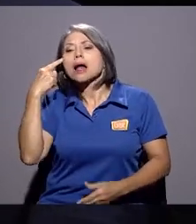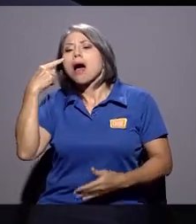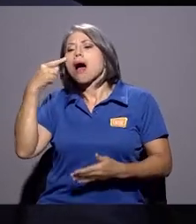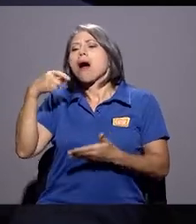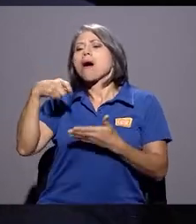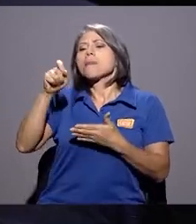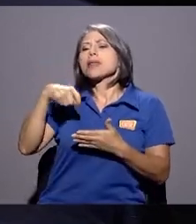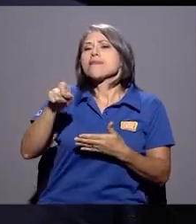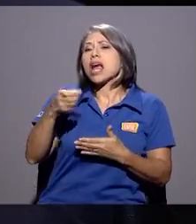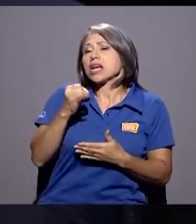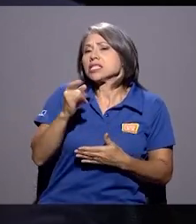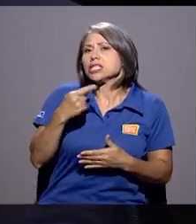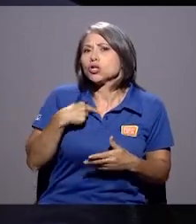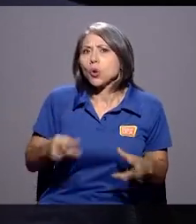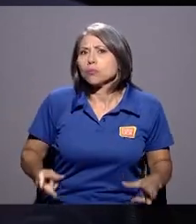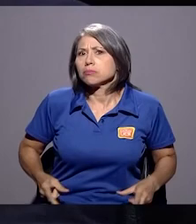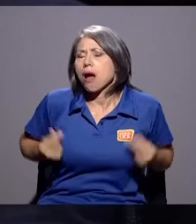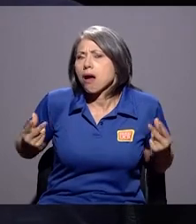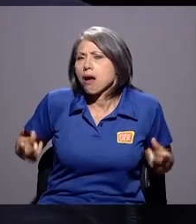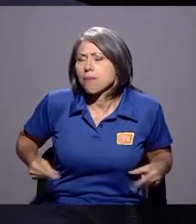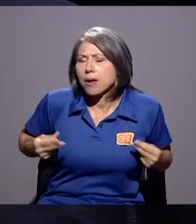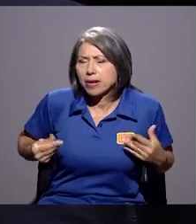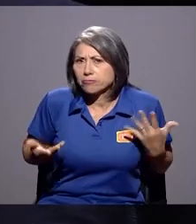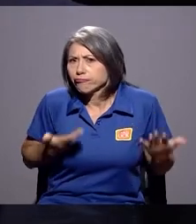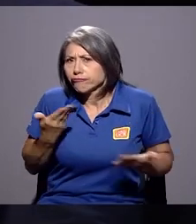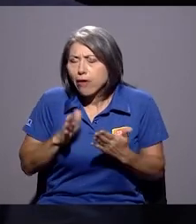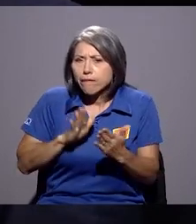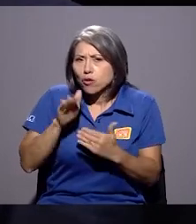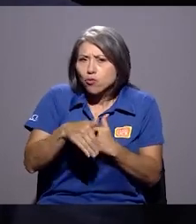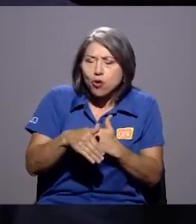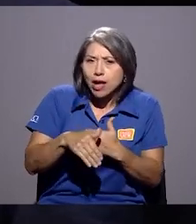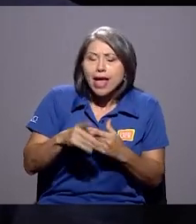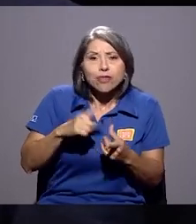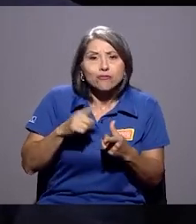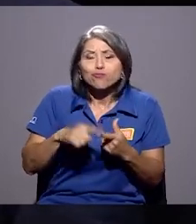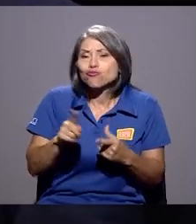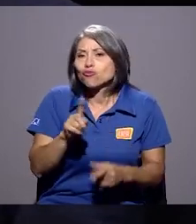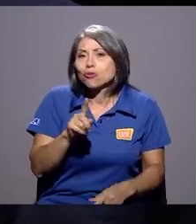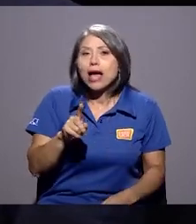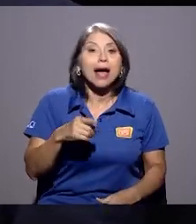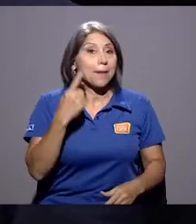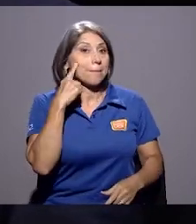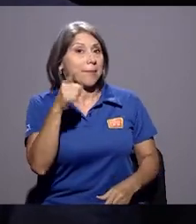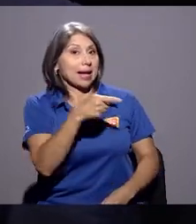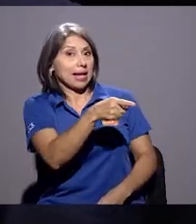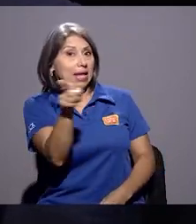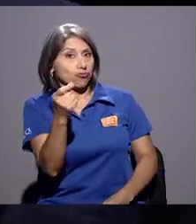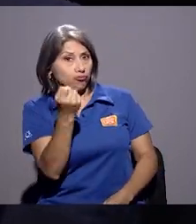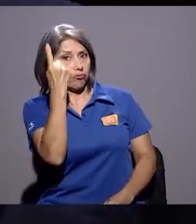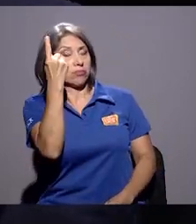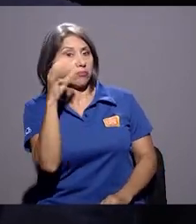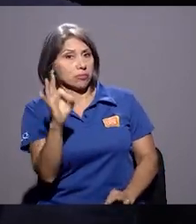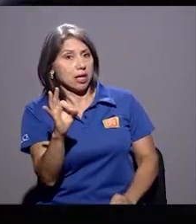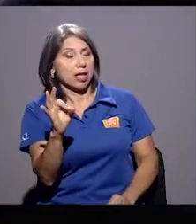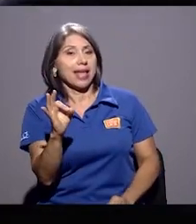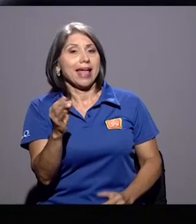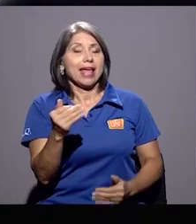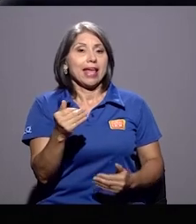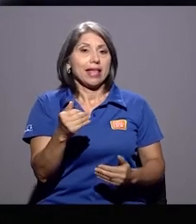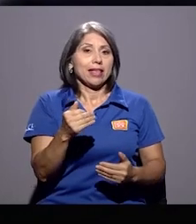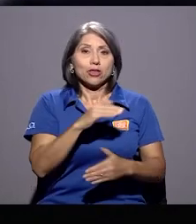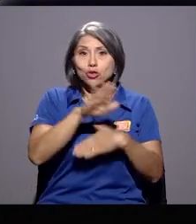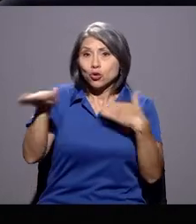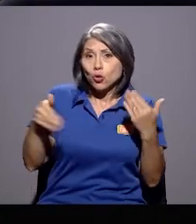gasto estoy abusando de... Entonces no es necesario. Para que nuestra audiencia lo comprenda muy bien, tenemos